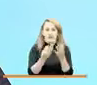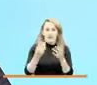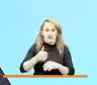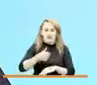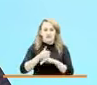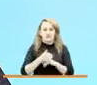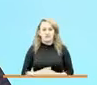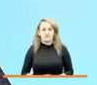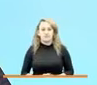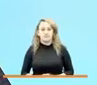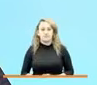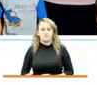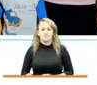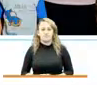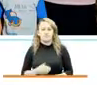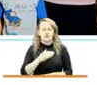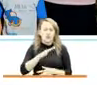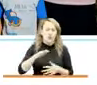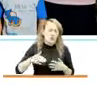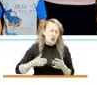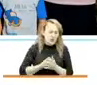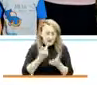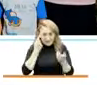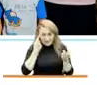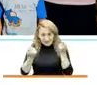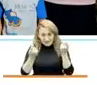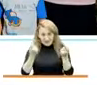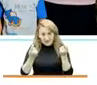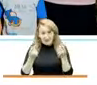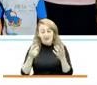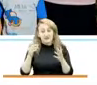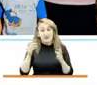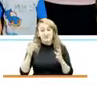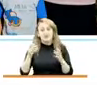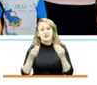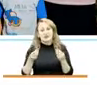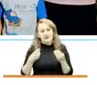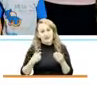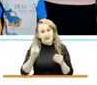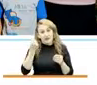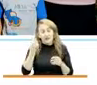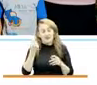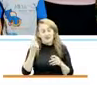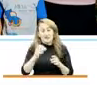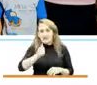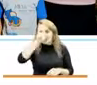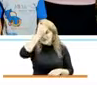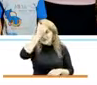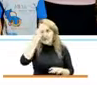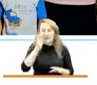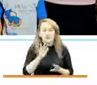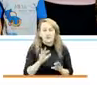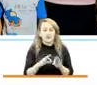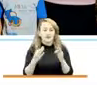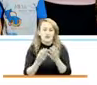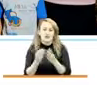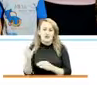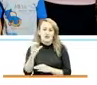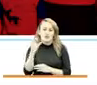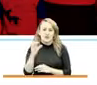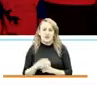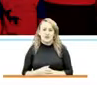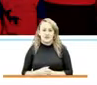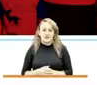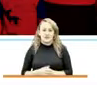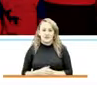todas las estrategias posibles para que entendamos que el núcleo fundamental de la sociedad son las familias colombianas y